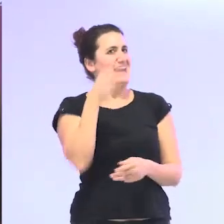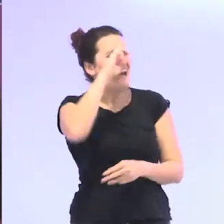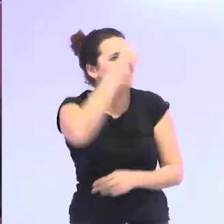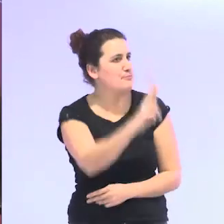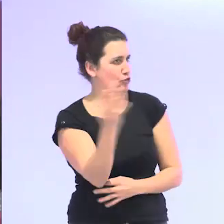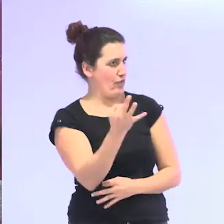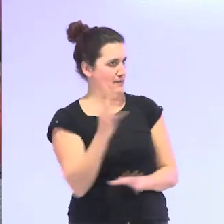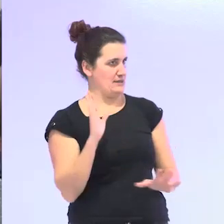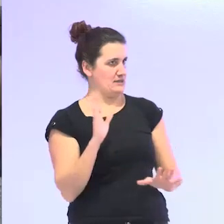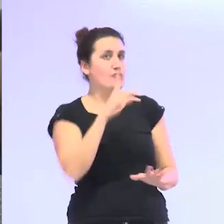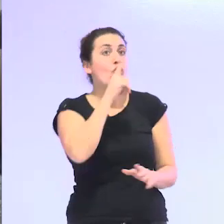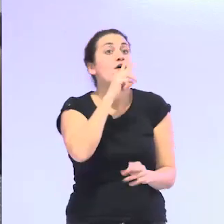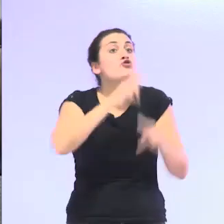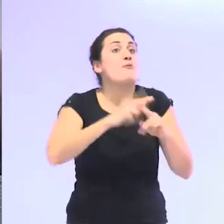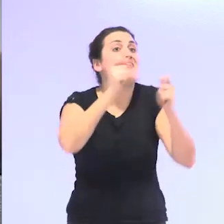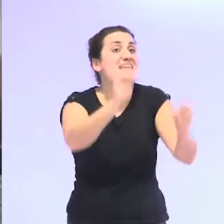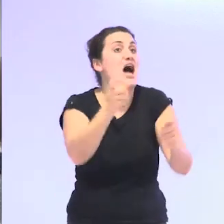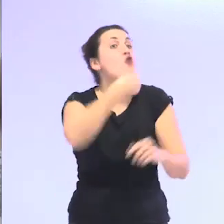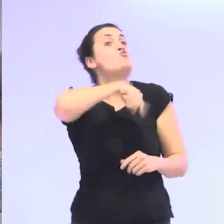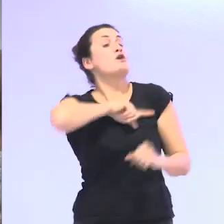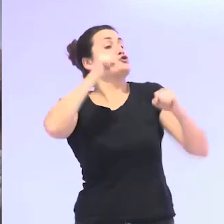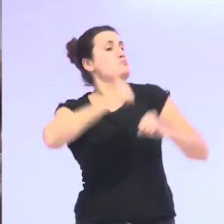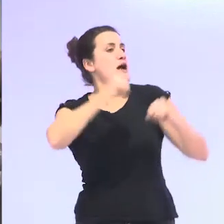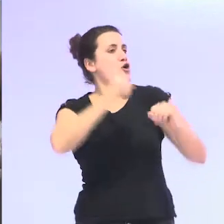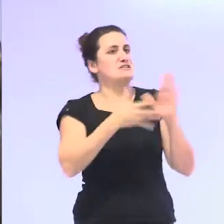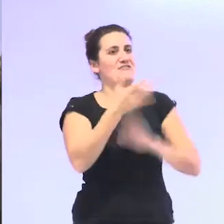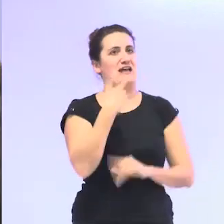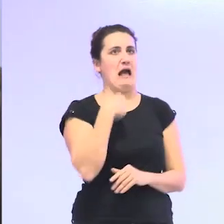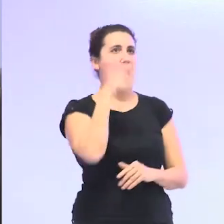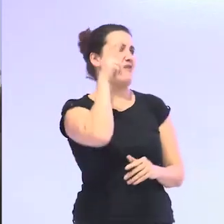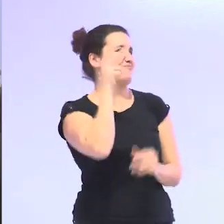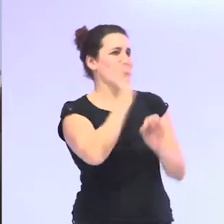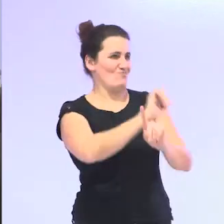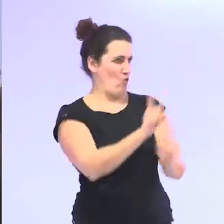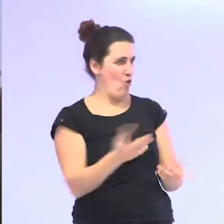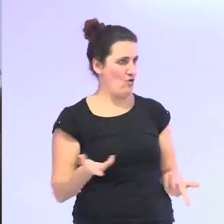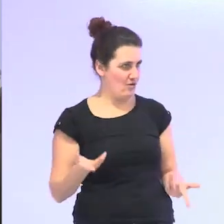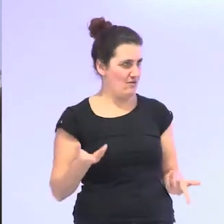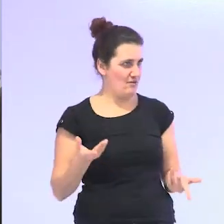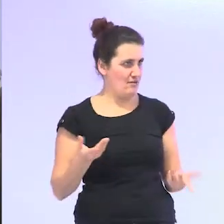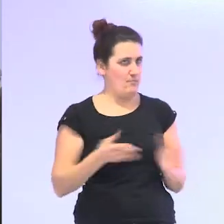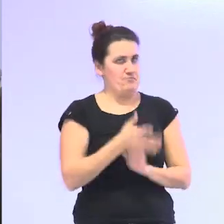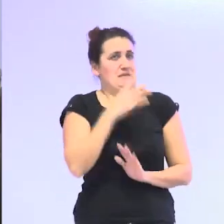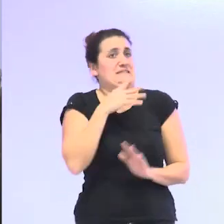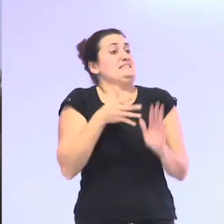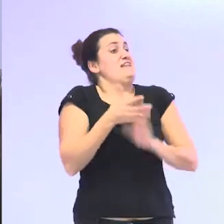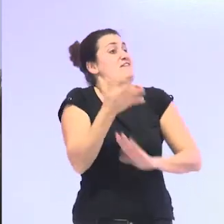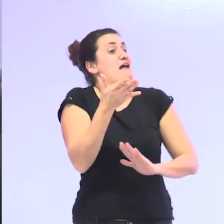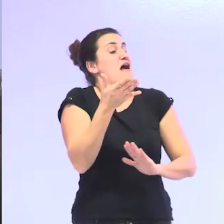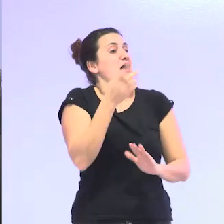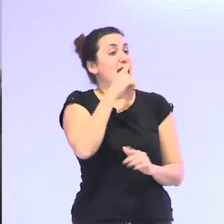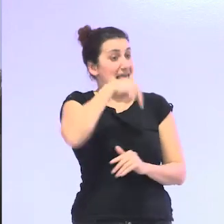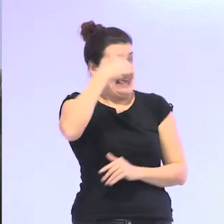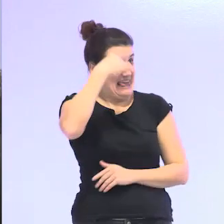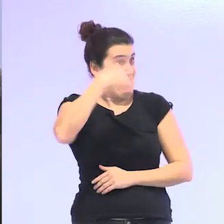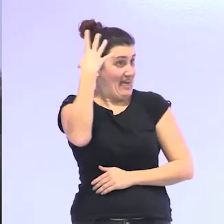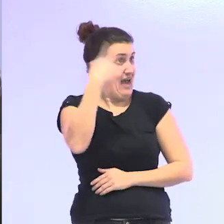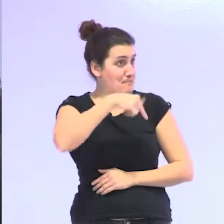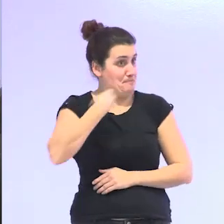mejor llamándoles nuestros mayores no le estás dando dignidad y respeto por lo tanto esta idea